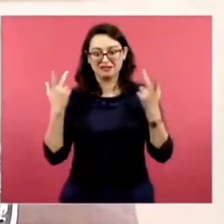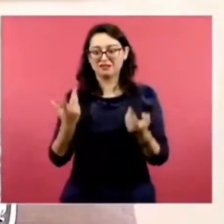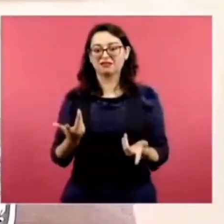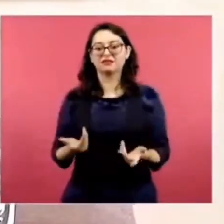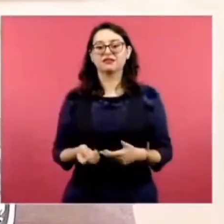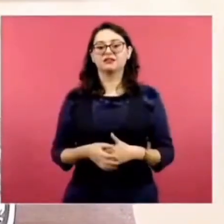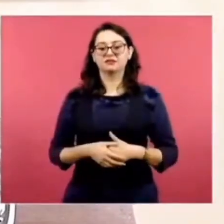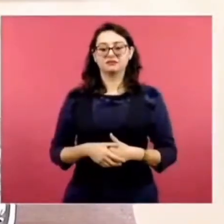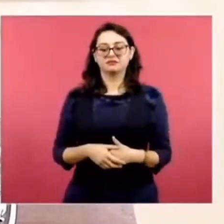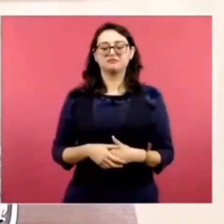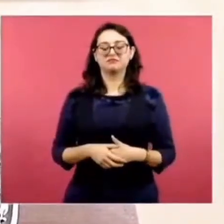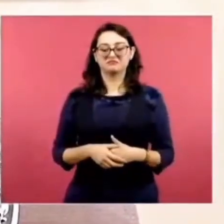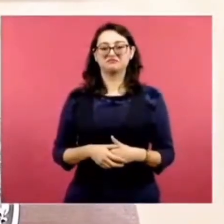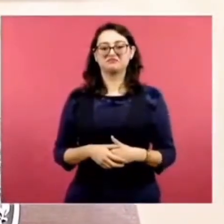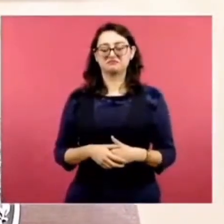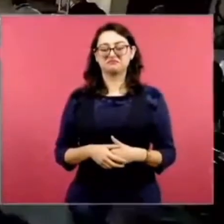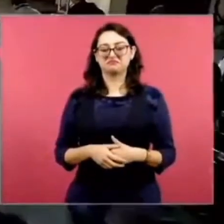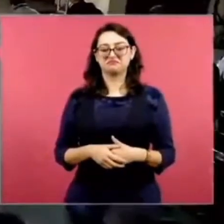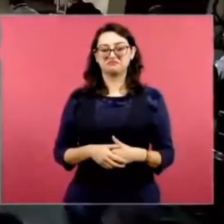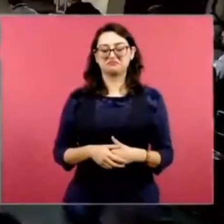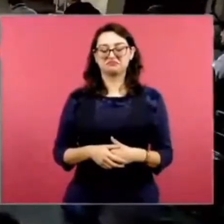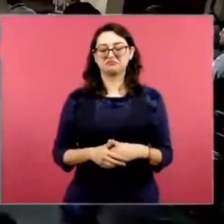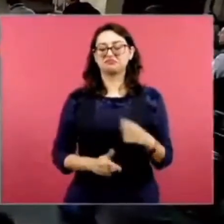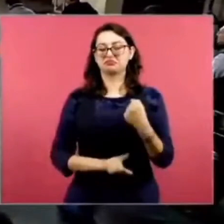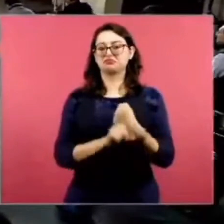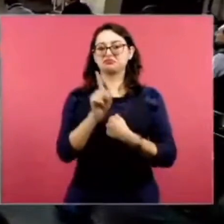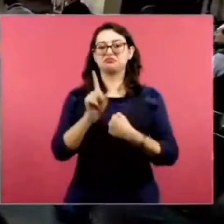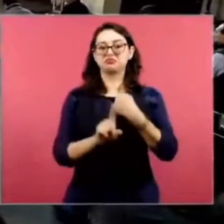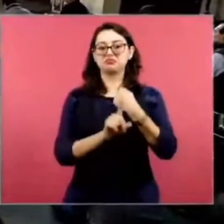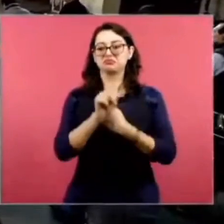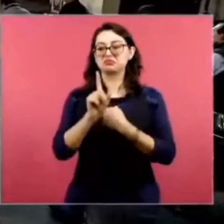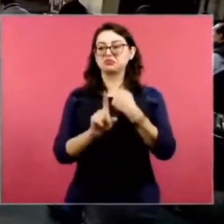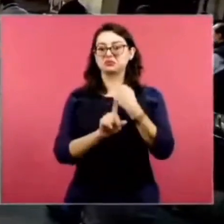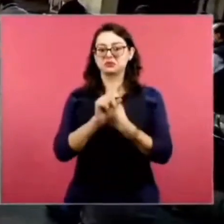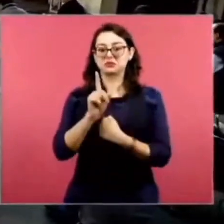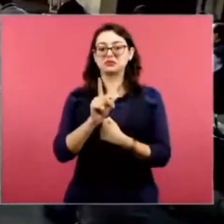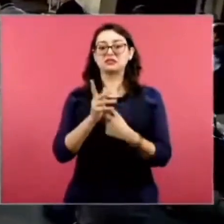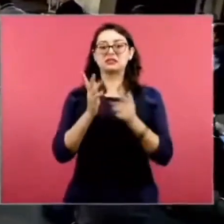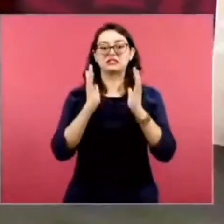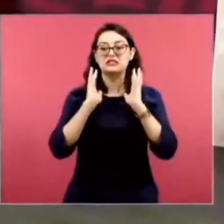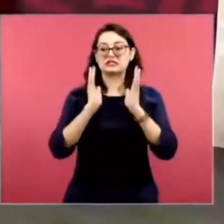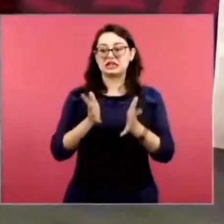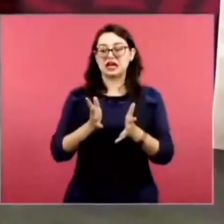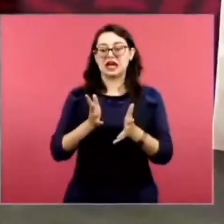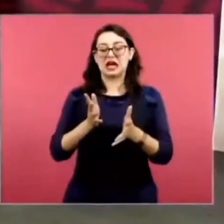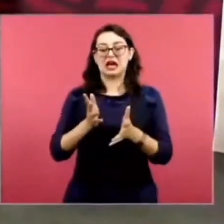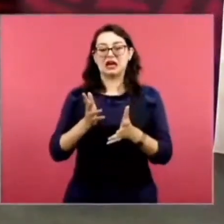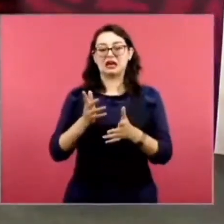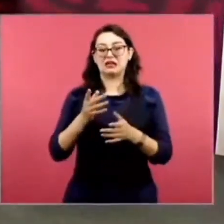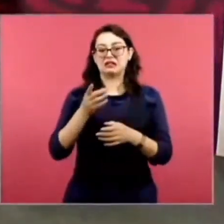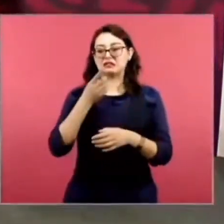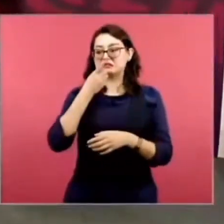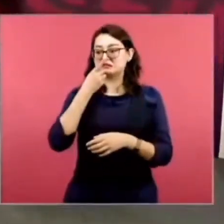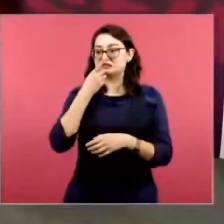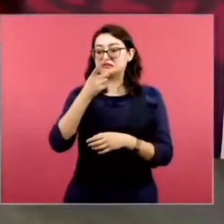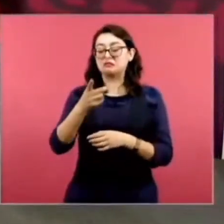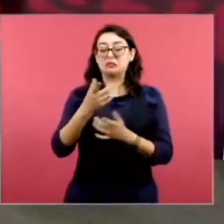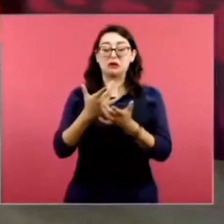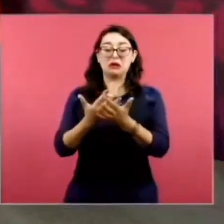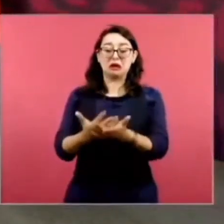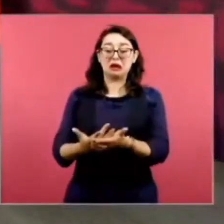Pero ya se habla de 20, 30 días para poder pasar.